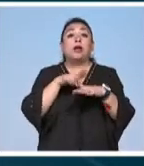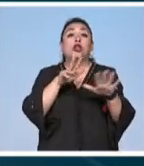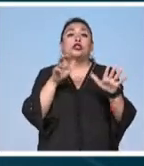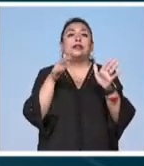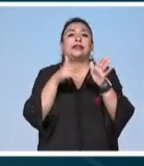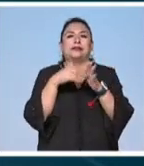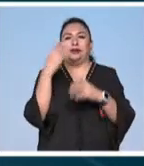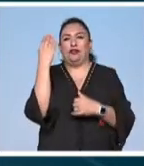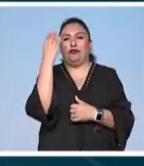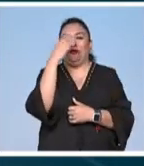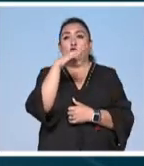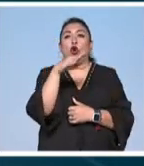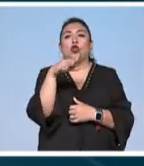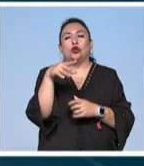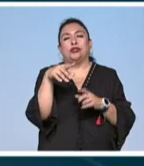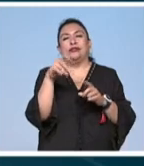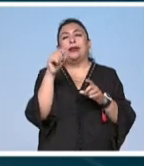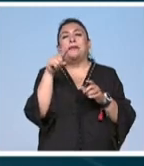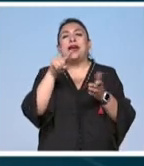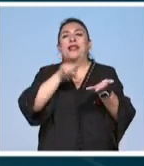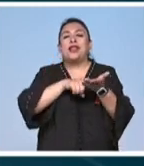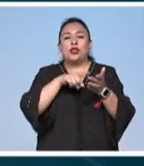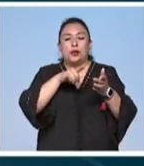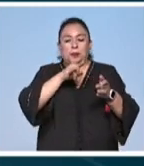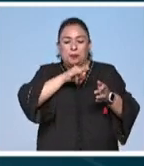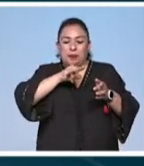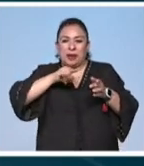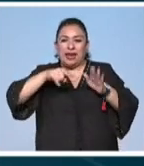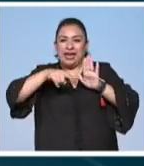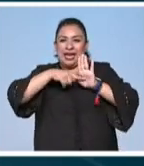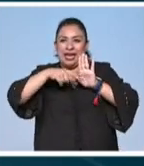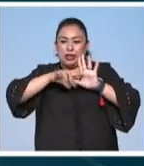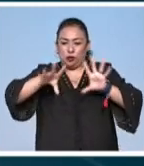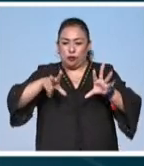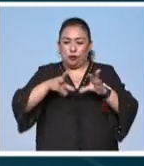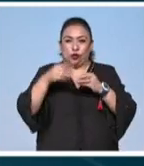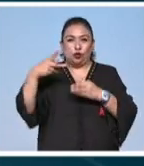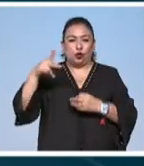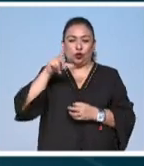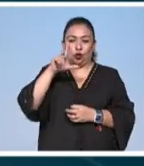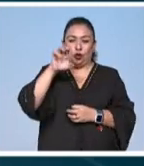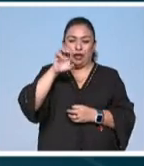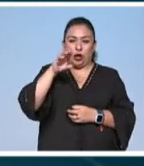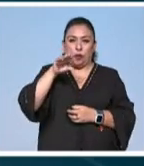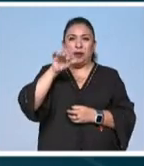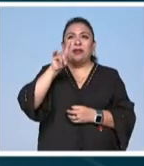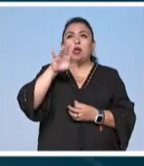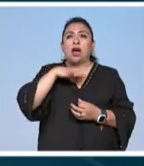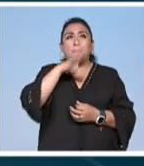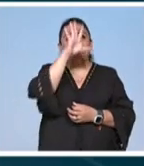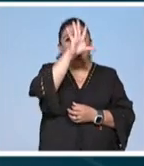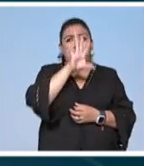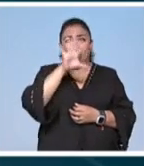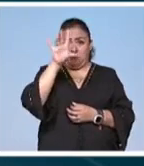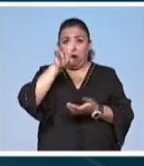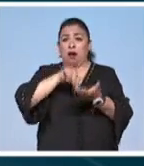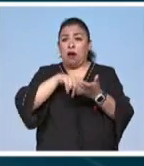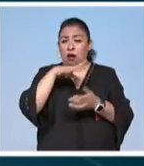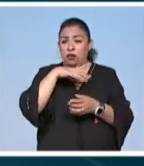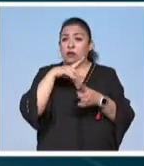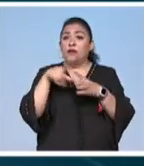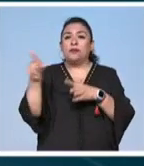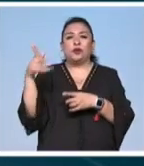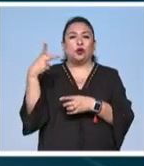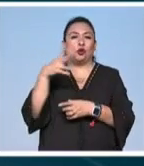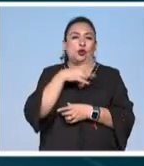800 mil fotografías y negativos integran el acervo que dejó leo matis y que se encuentran en distintos continentes a decir de su